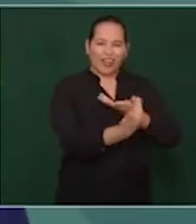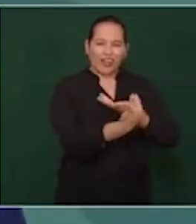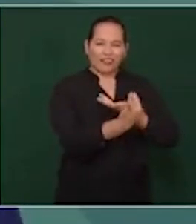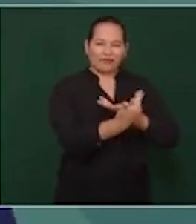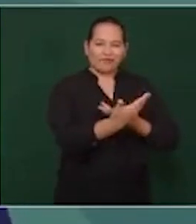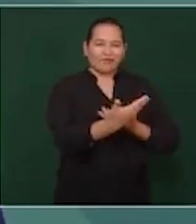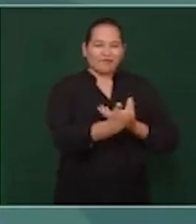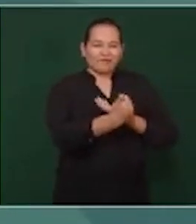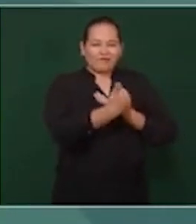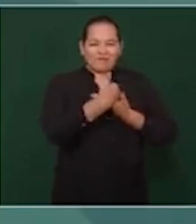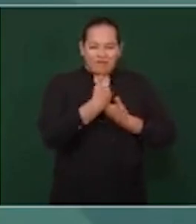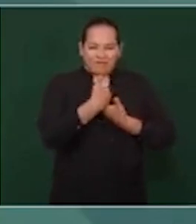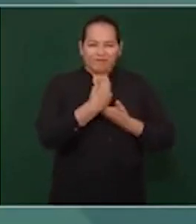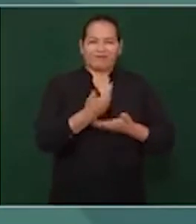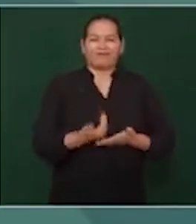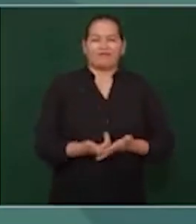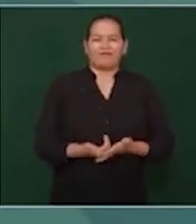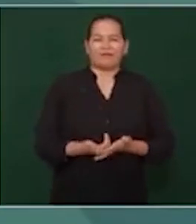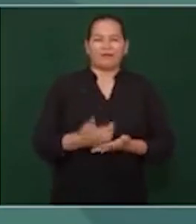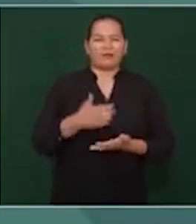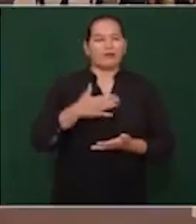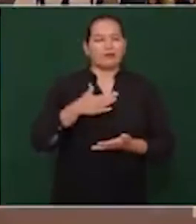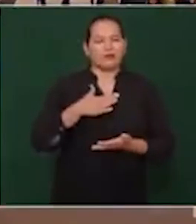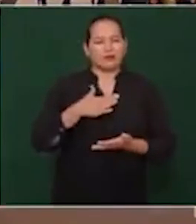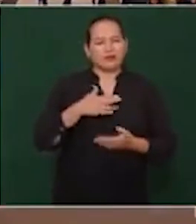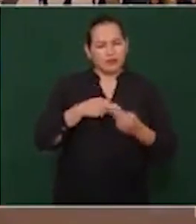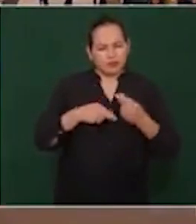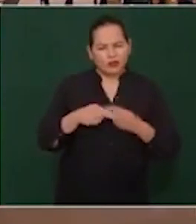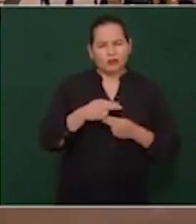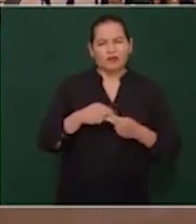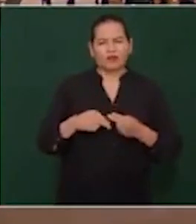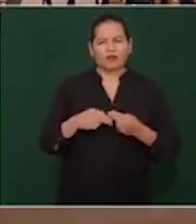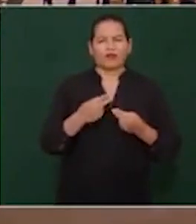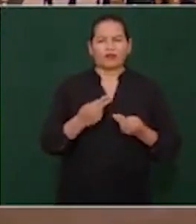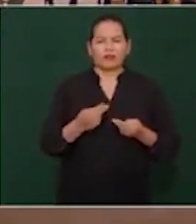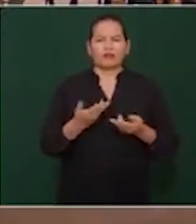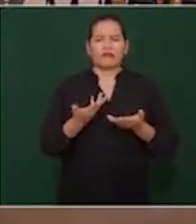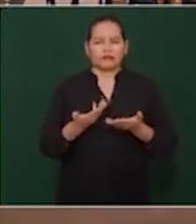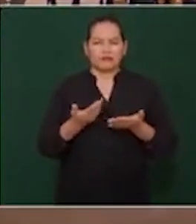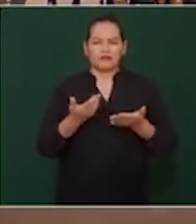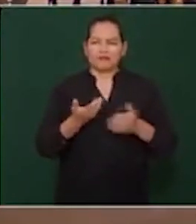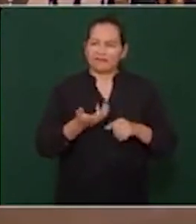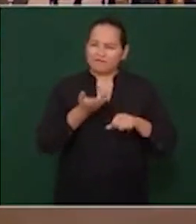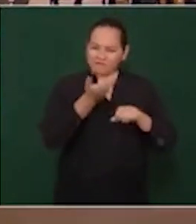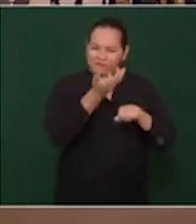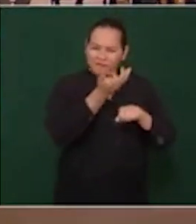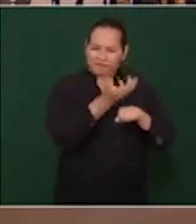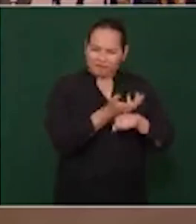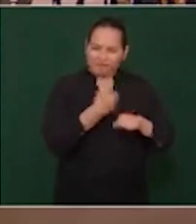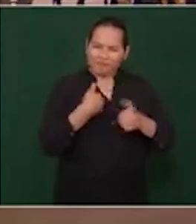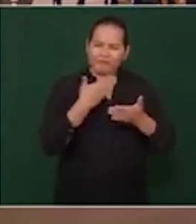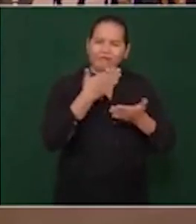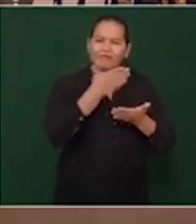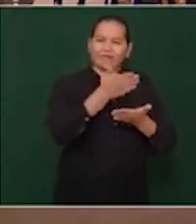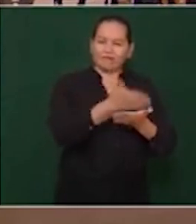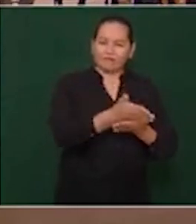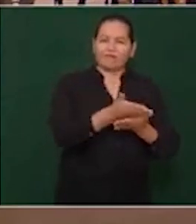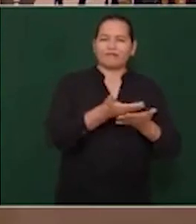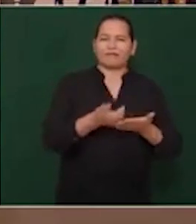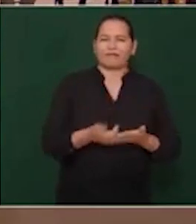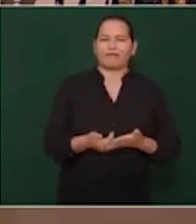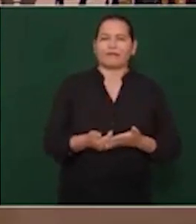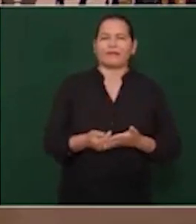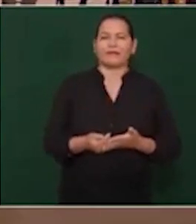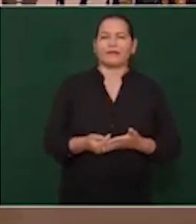somos más americanos. Vamos a exponerla, vamos a exponerla, vamos este,